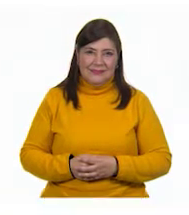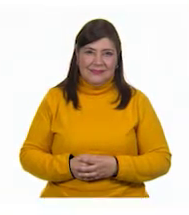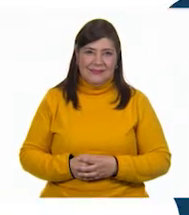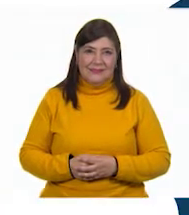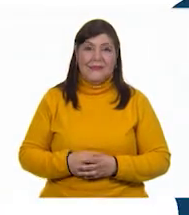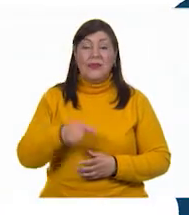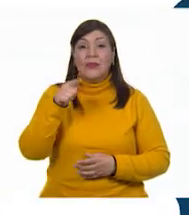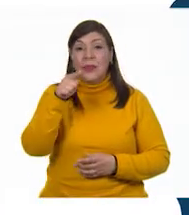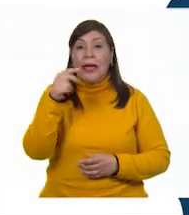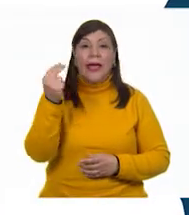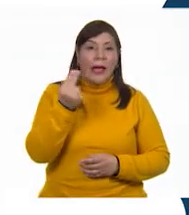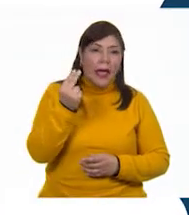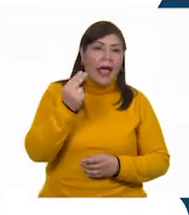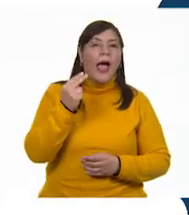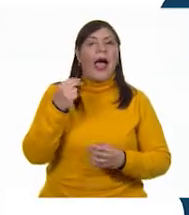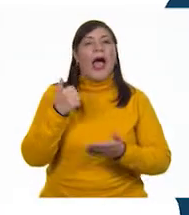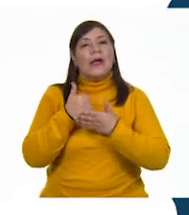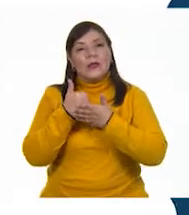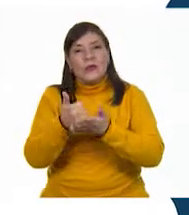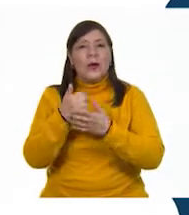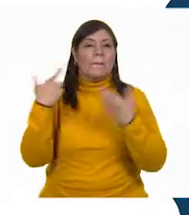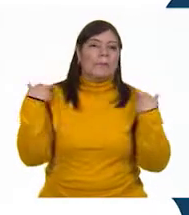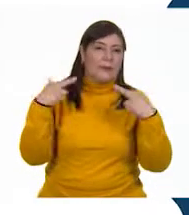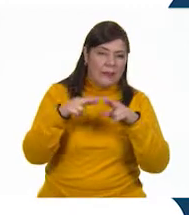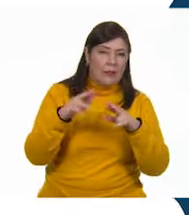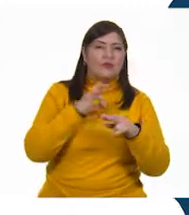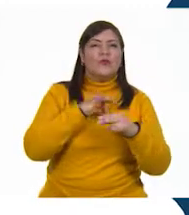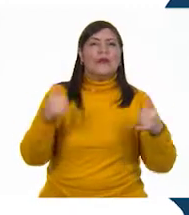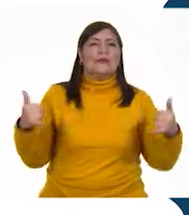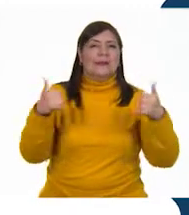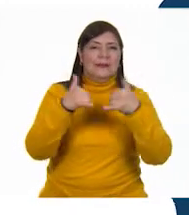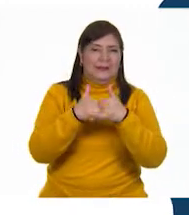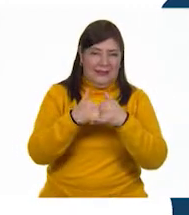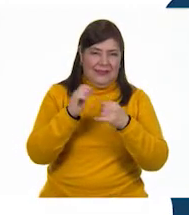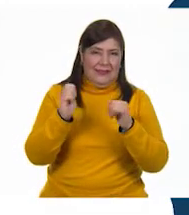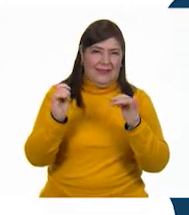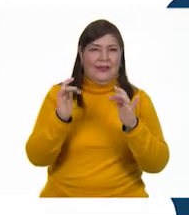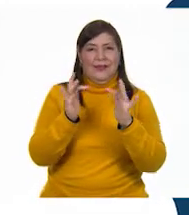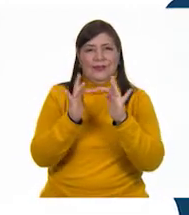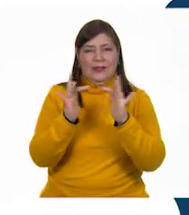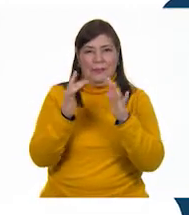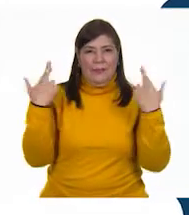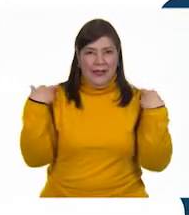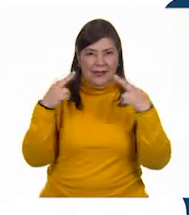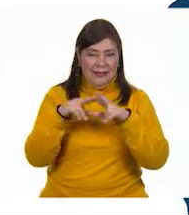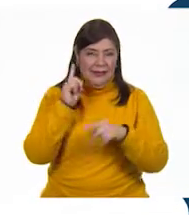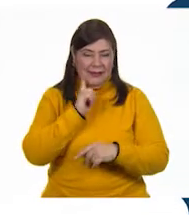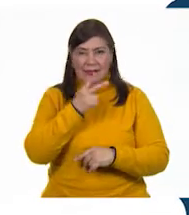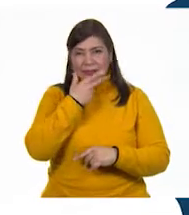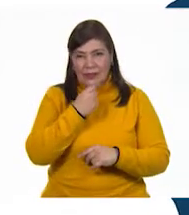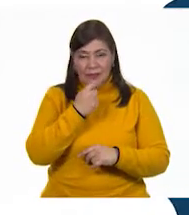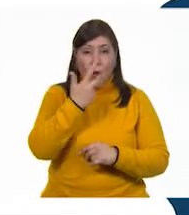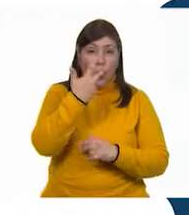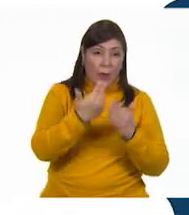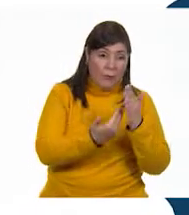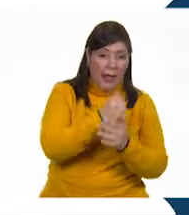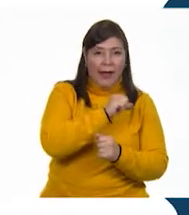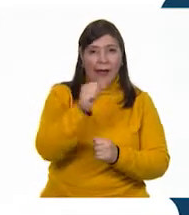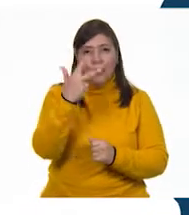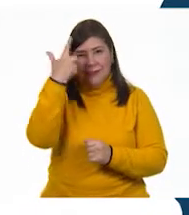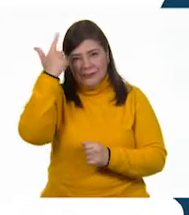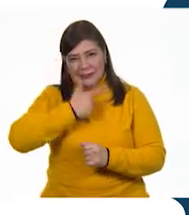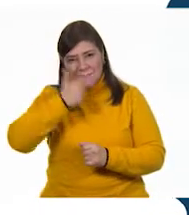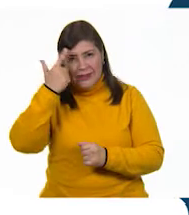Para solicitar apoyo pedagógico, comunícate con maestras y maestros de lunes a viernes de 8 a 20 horas al teléfono